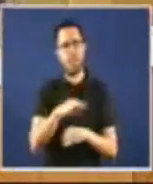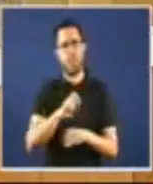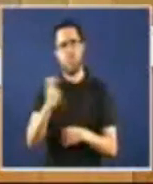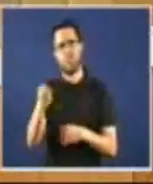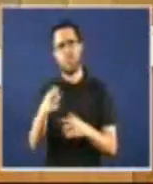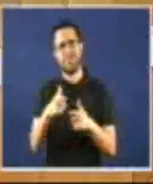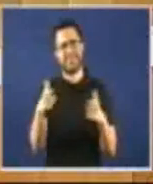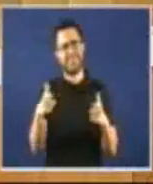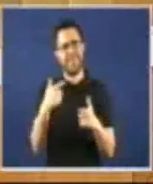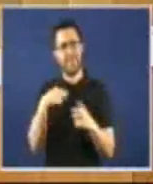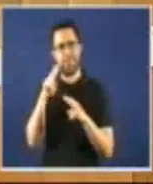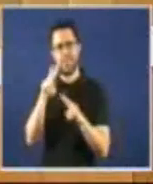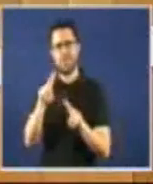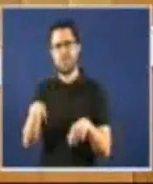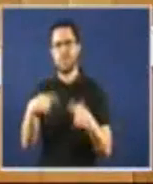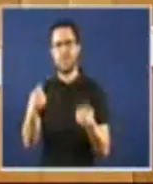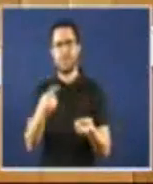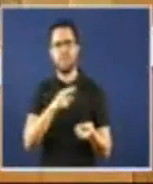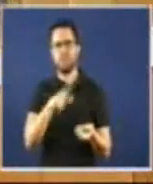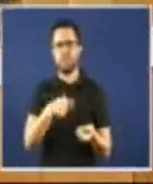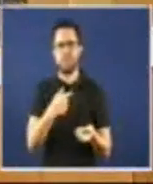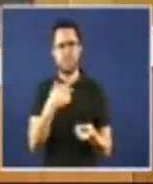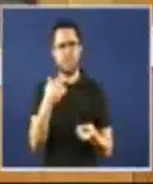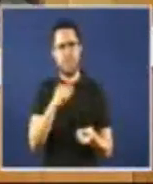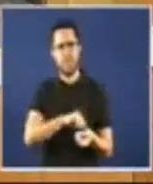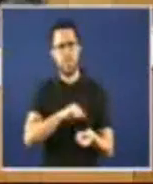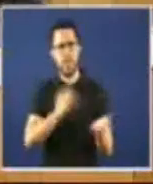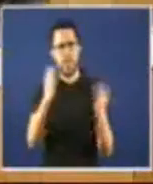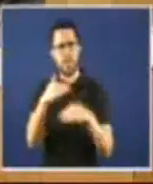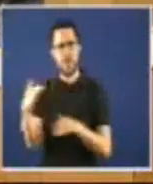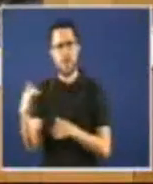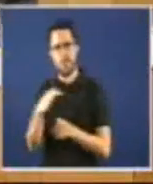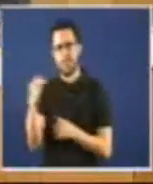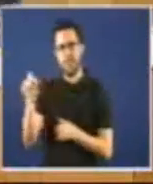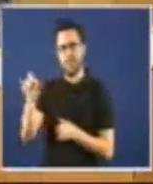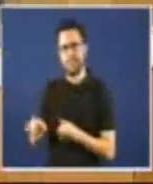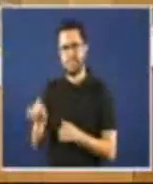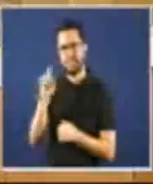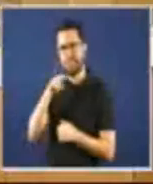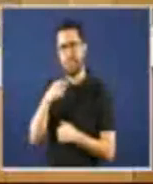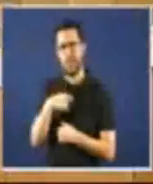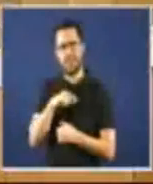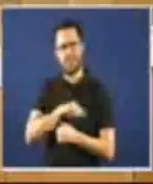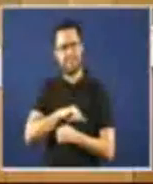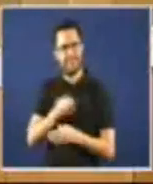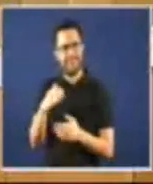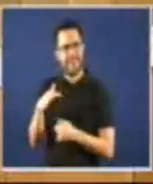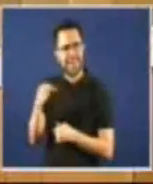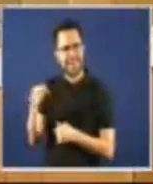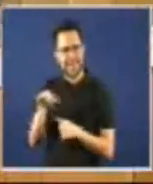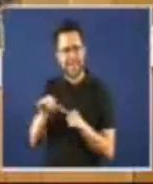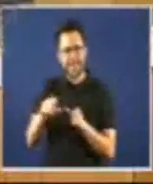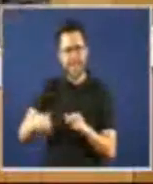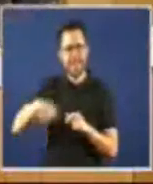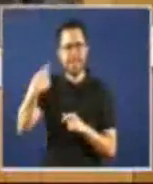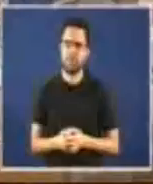ocultalas constitúen inmoralidade traducible naquilo tan ruín e desaprensivo de que os que veñan detrás que apanden é así que